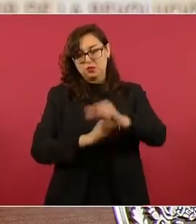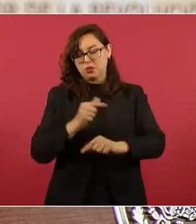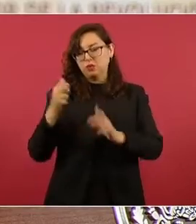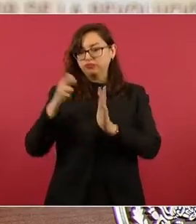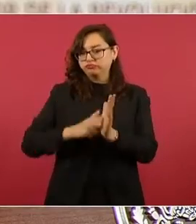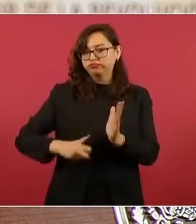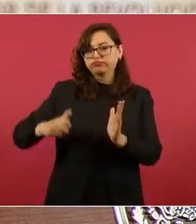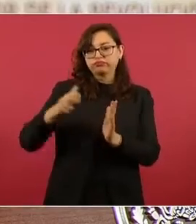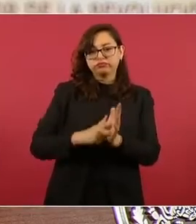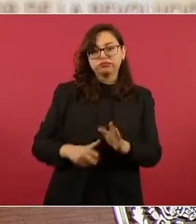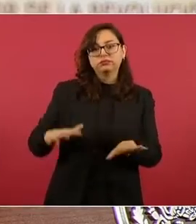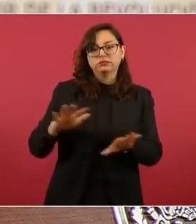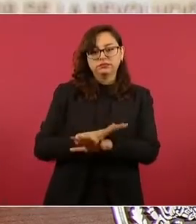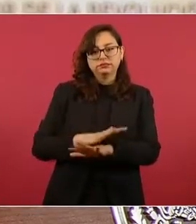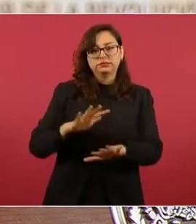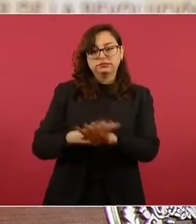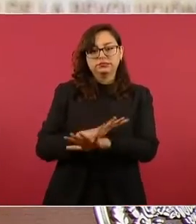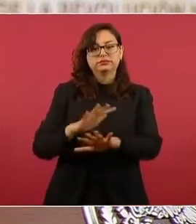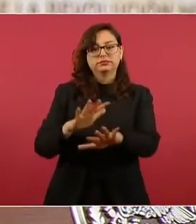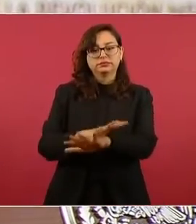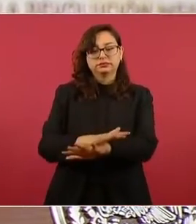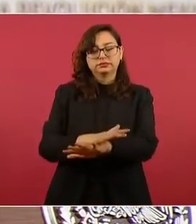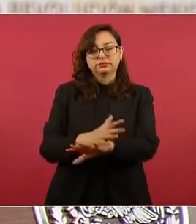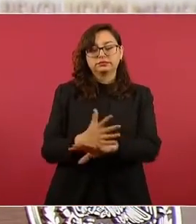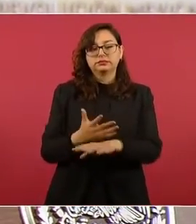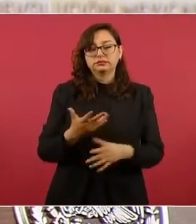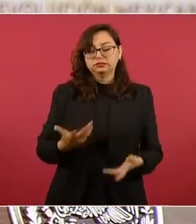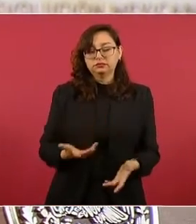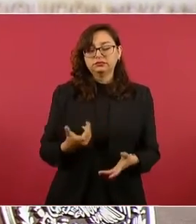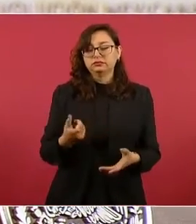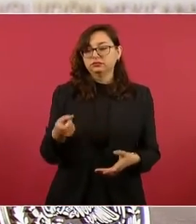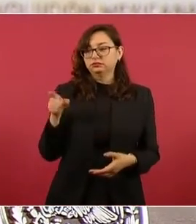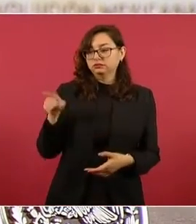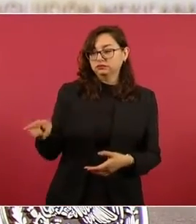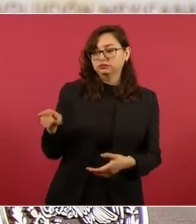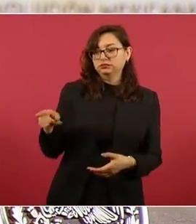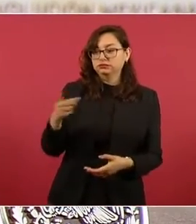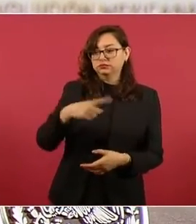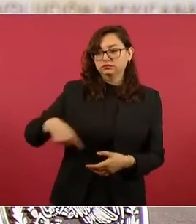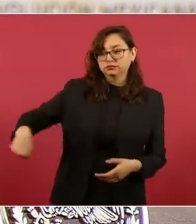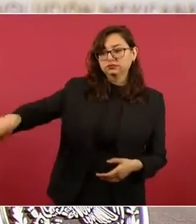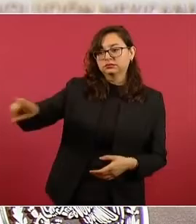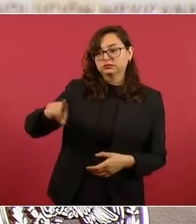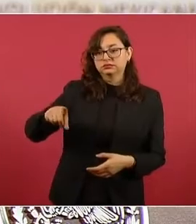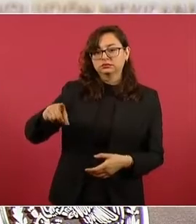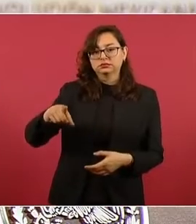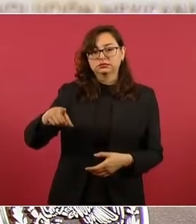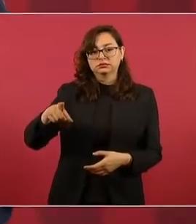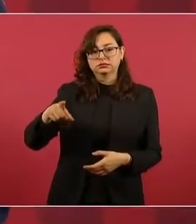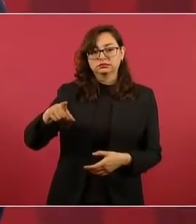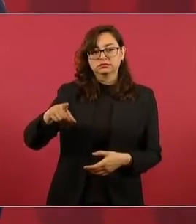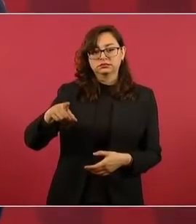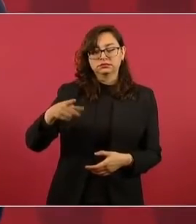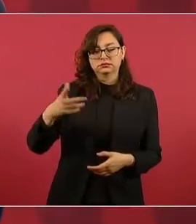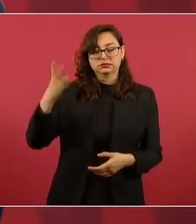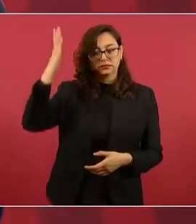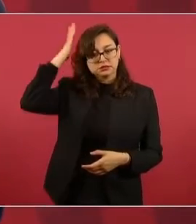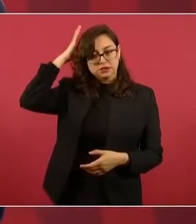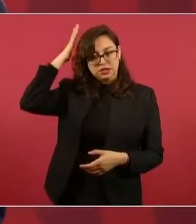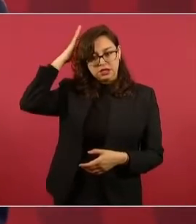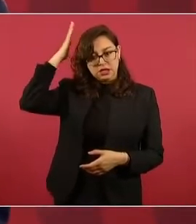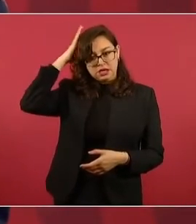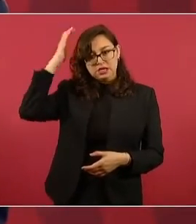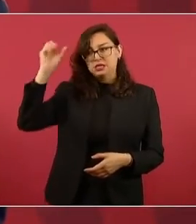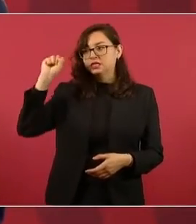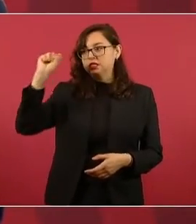Y en el caso de los trabajadores, de los dirigentes